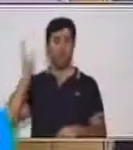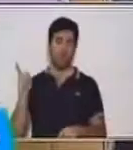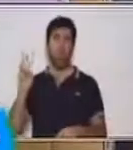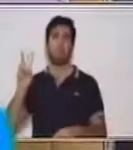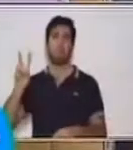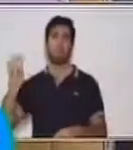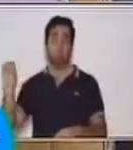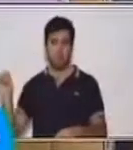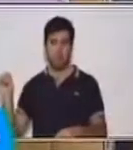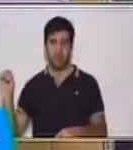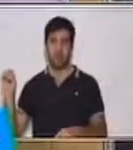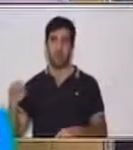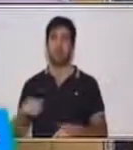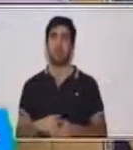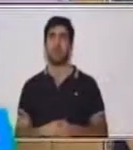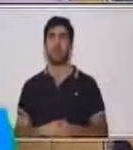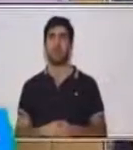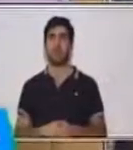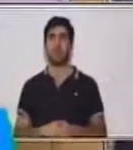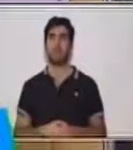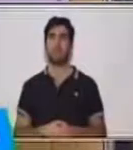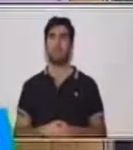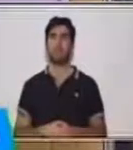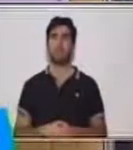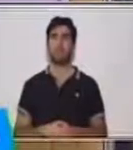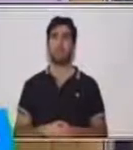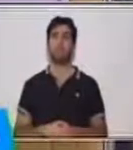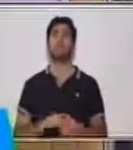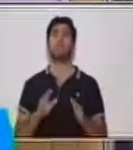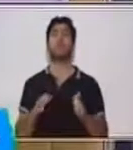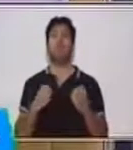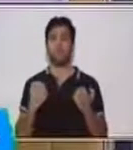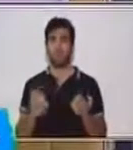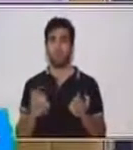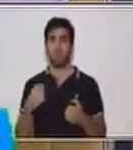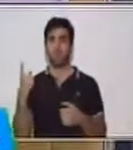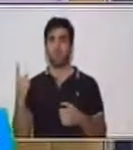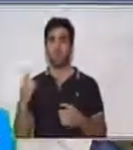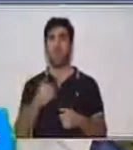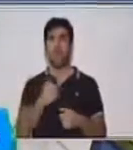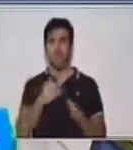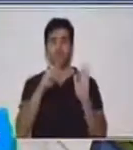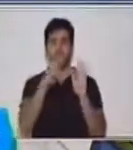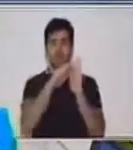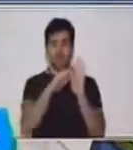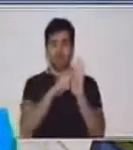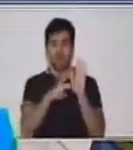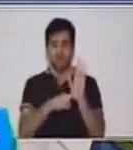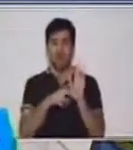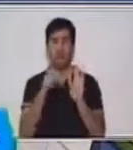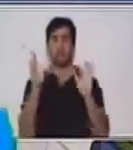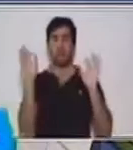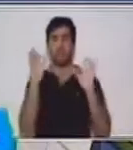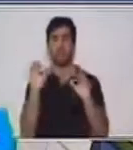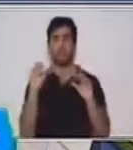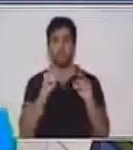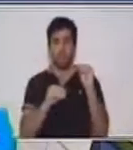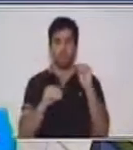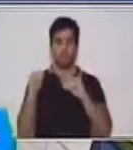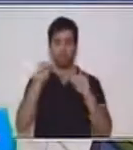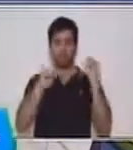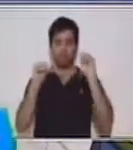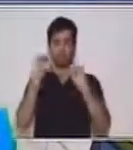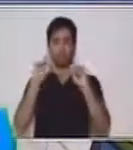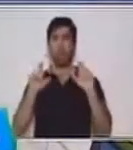veinte números como numeración base, los cuales van a ir, tienen reglas y tienen posiciones para poder formar